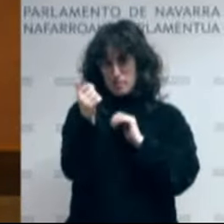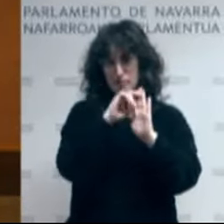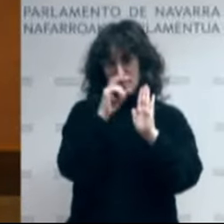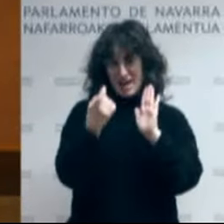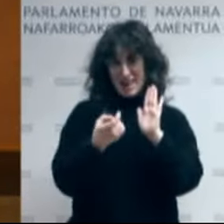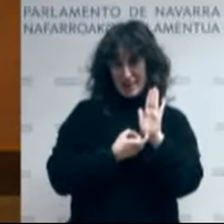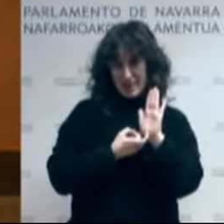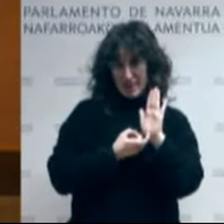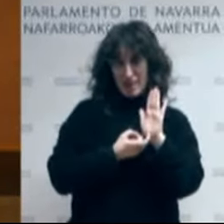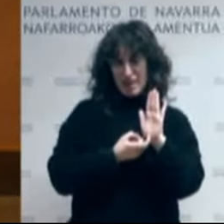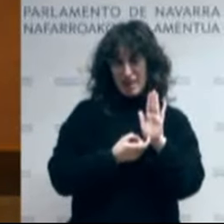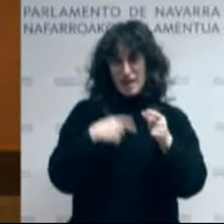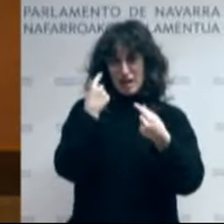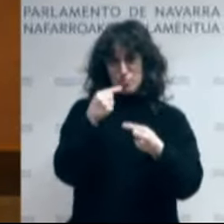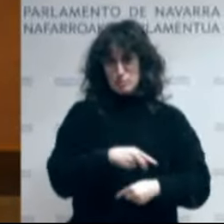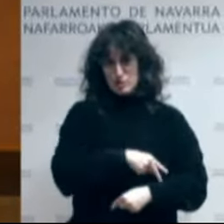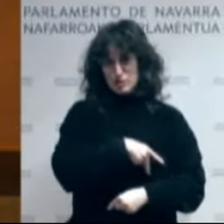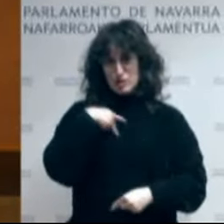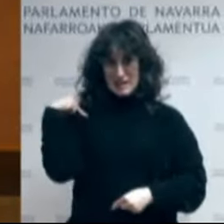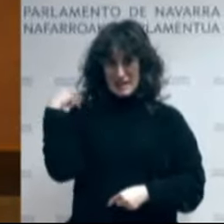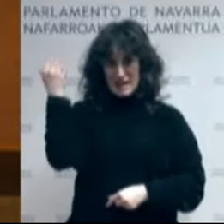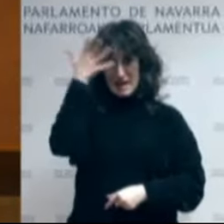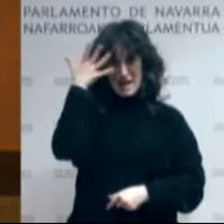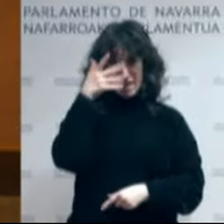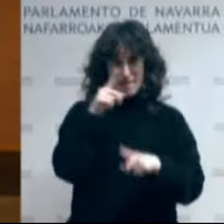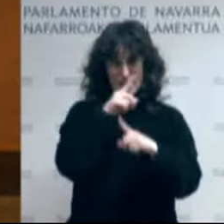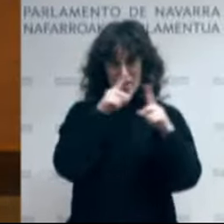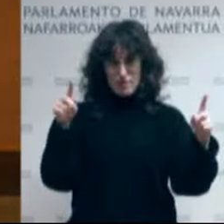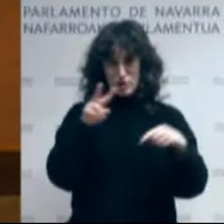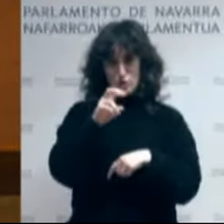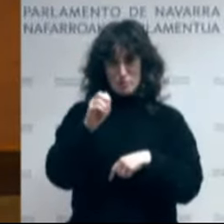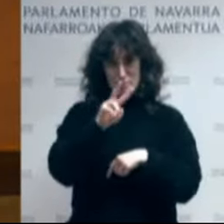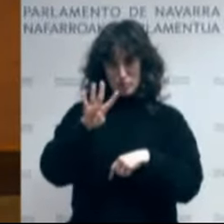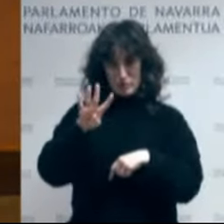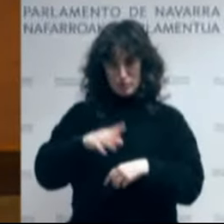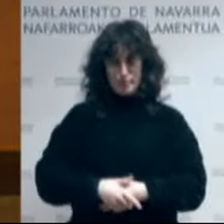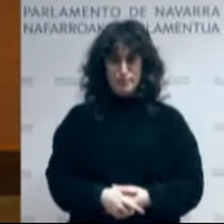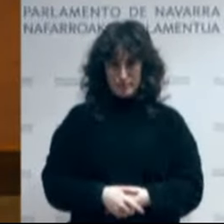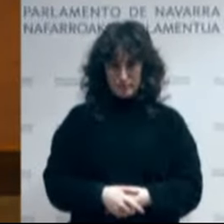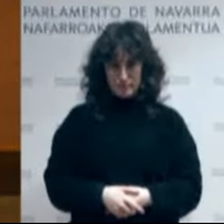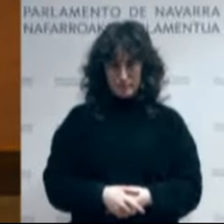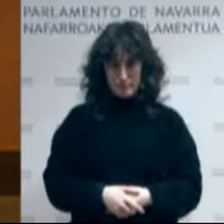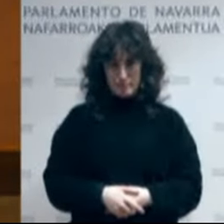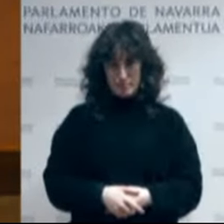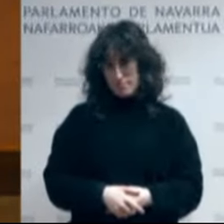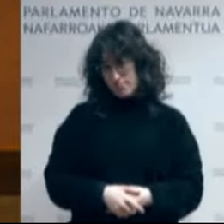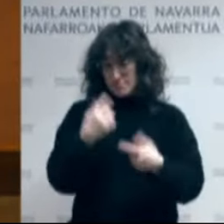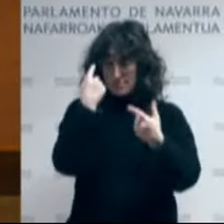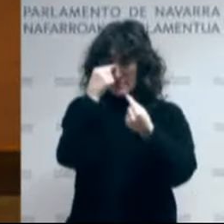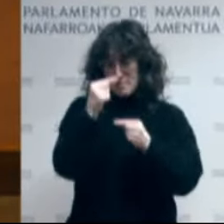ahal bidetzeko abstentzio bidez. Eta ez dira guk egingo genituzken